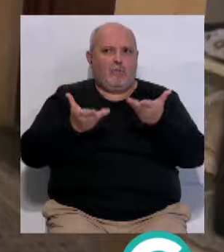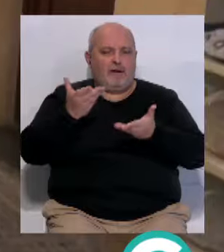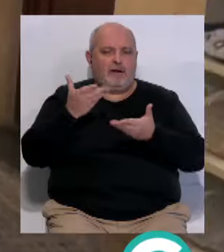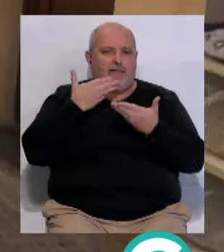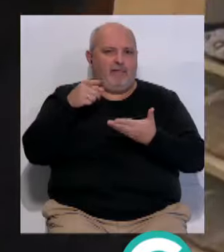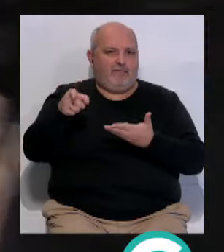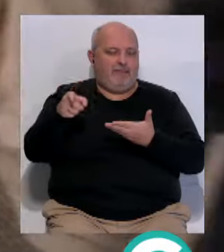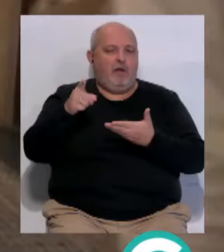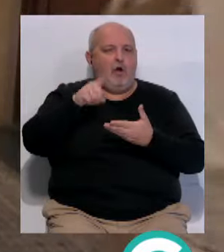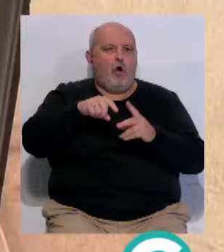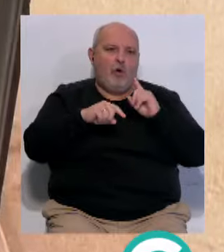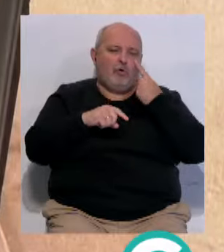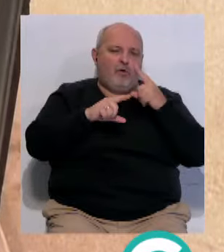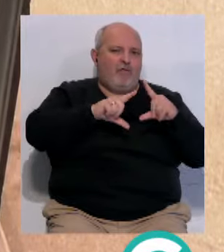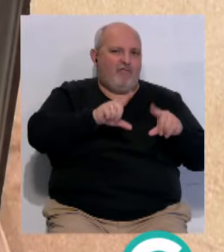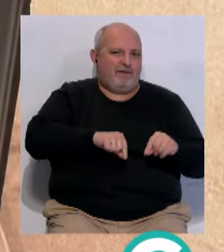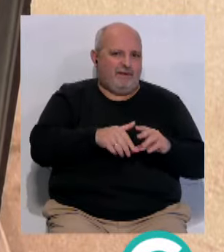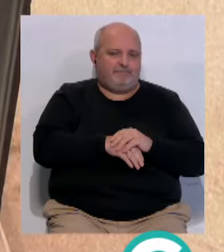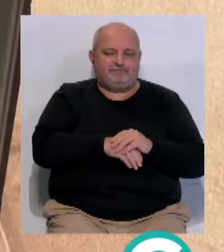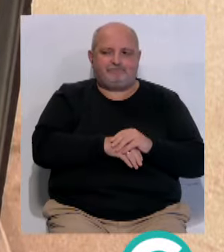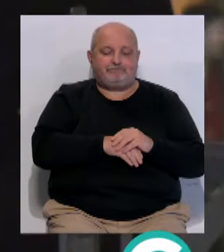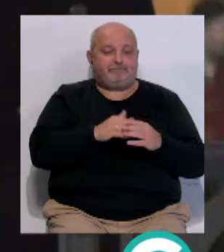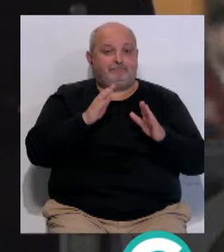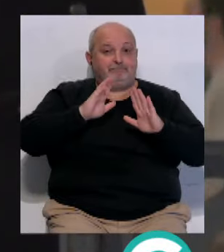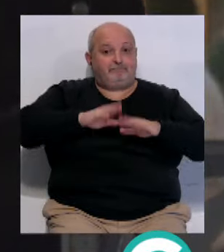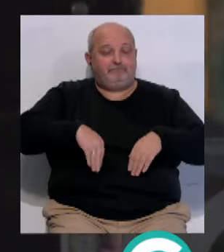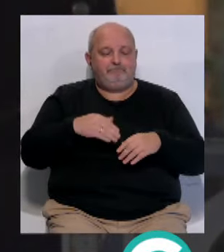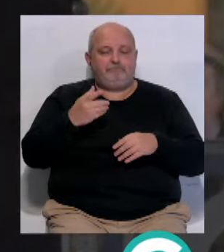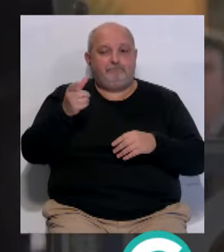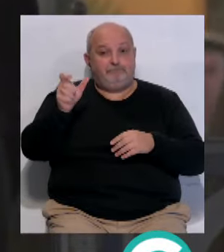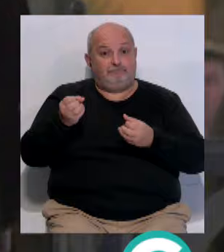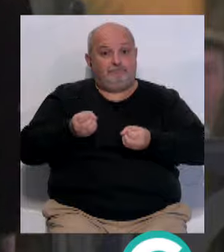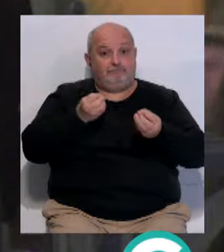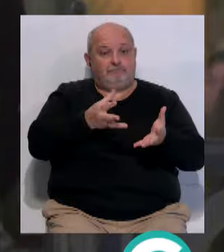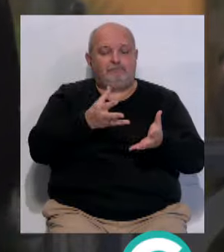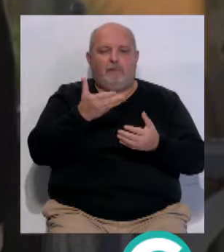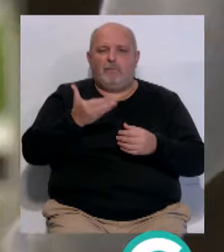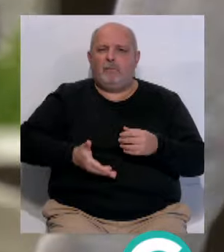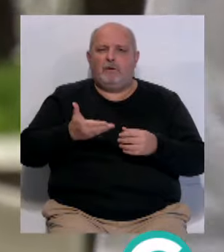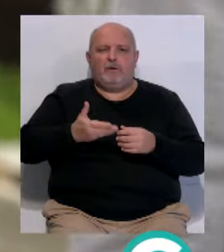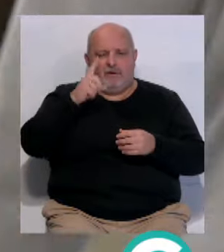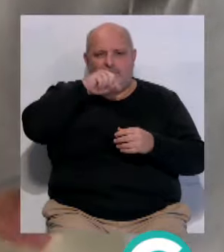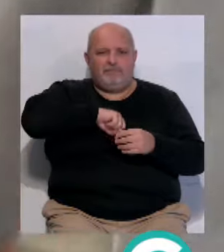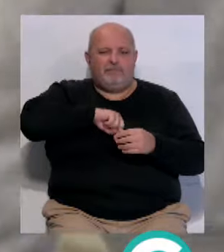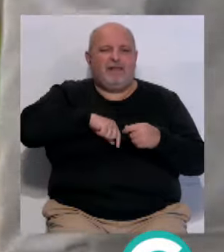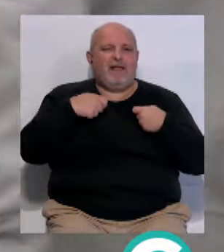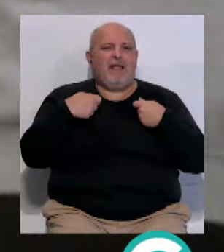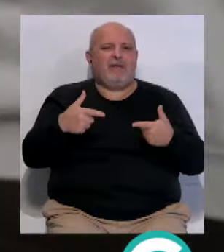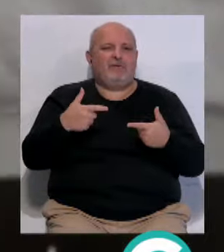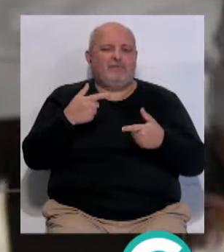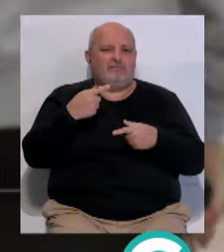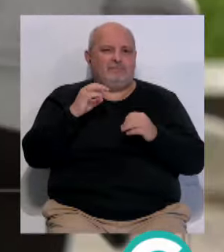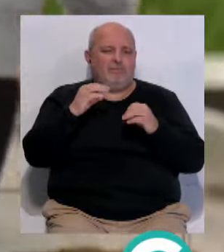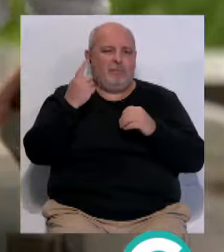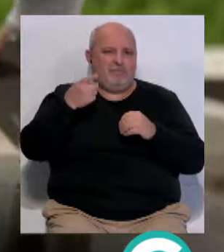precios... ...así como para encontrar ofertas. Por último Miguel Ángel Ruiz... ...ha recordado que es importante... ...ser consciente de los gastos... ...que se